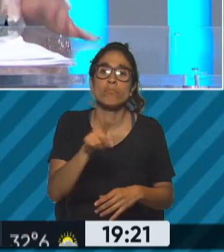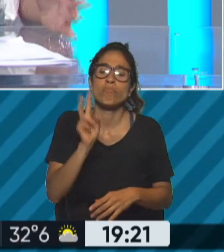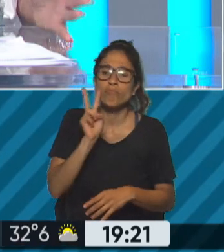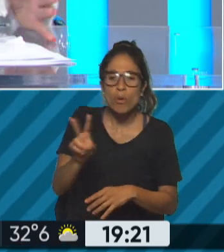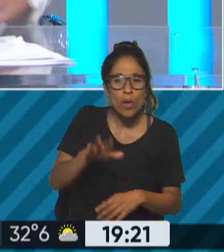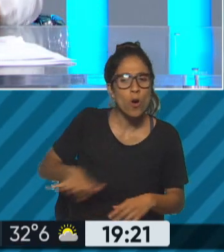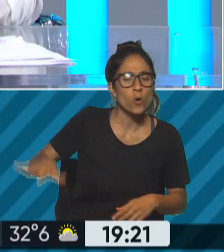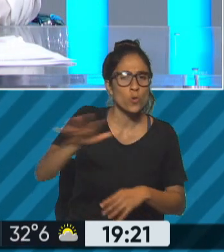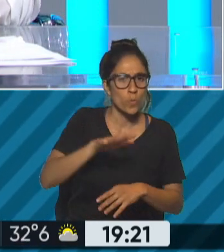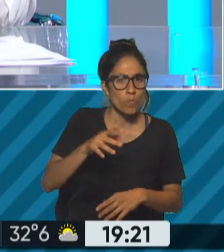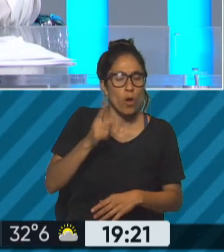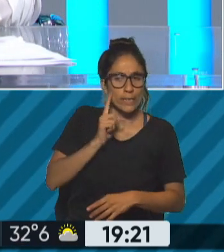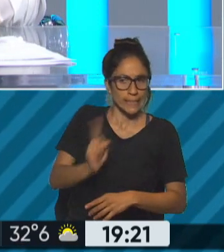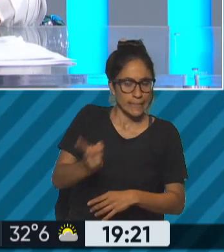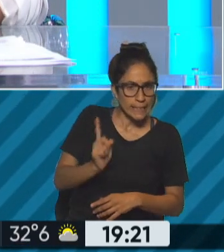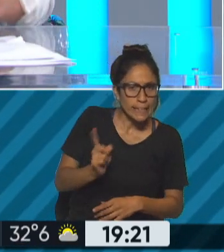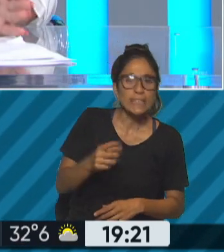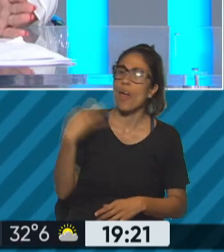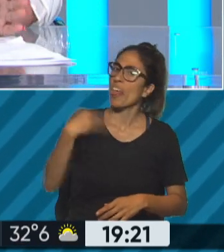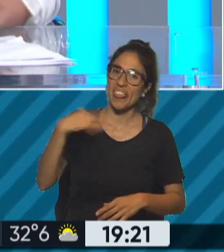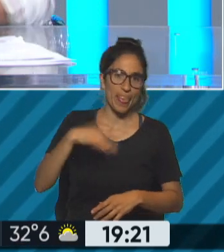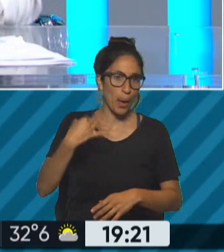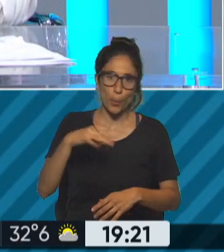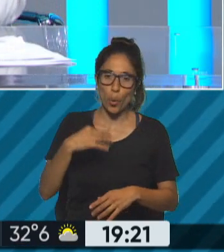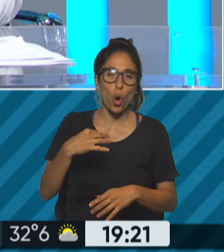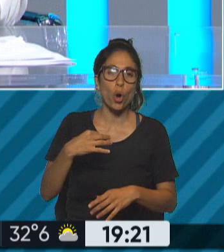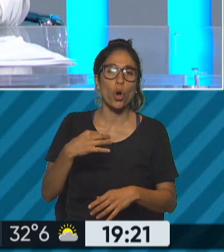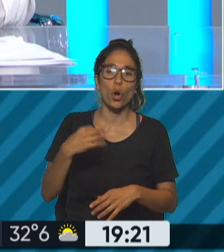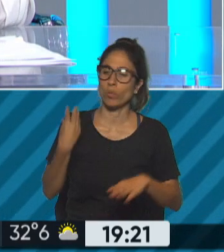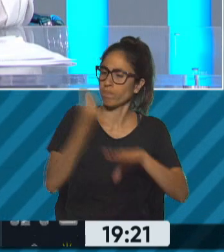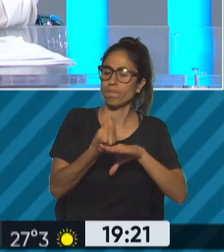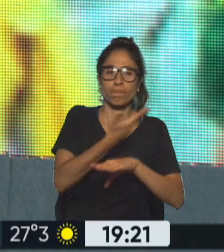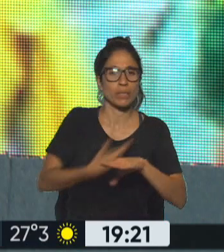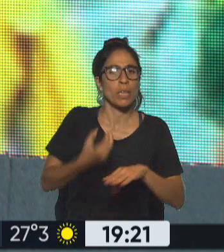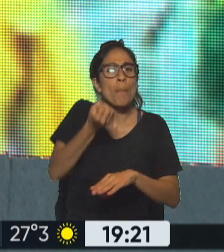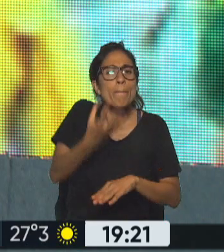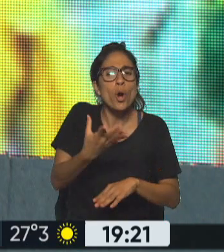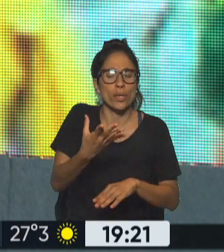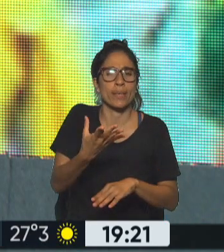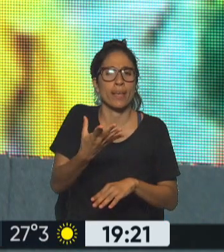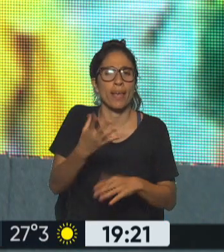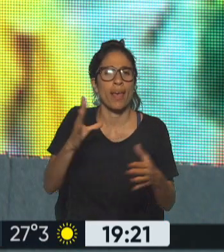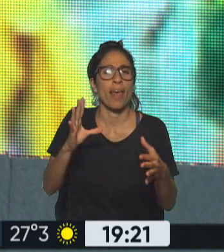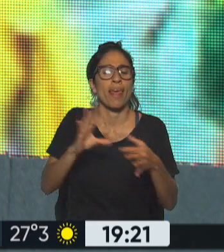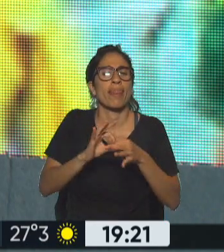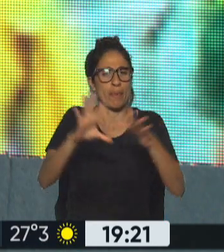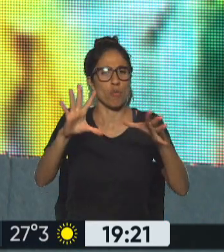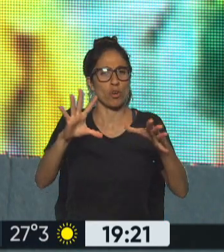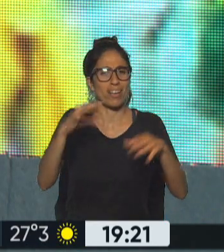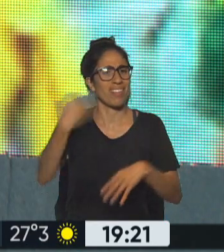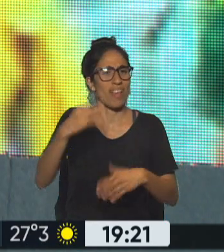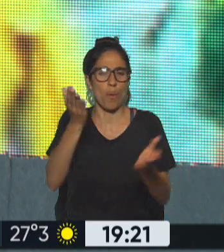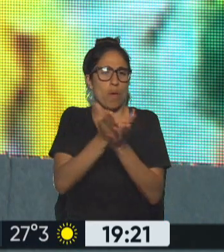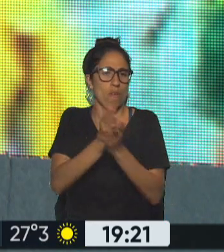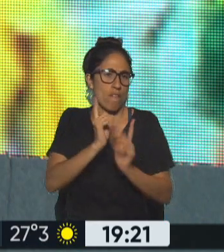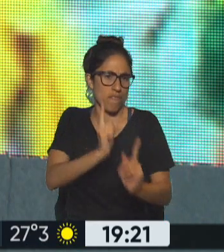bastante este planteo que hacía Lula de democracia o fascismo es interesante explicar explicarte a vos